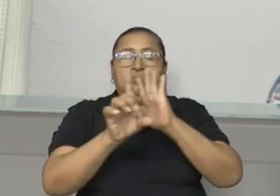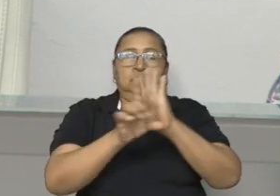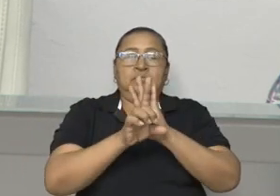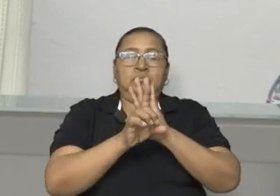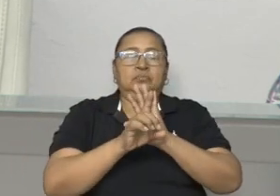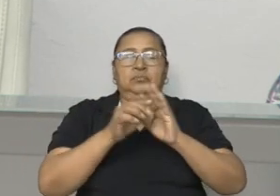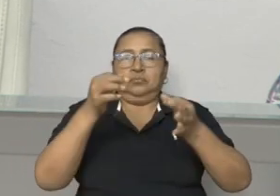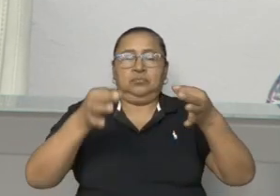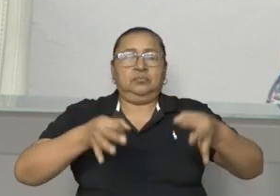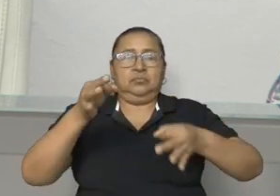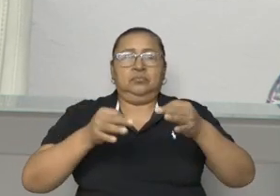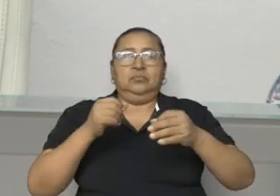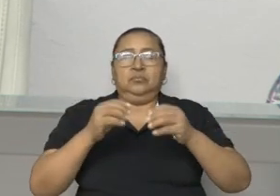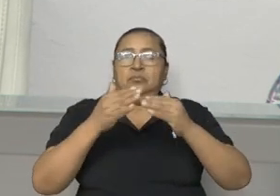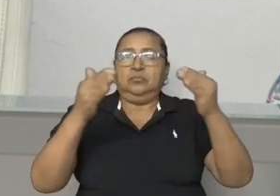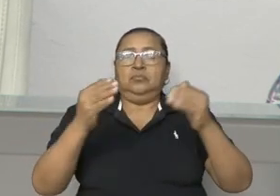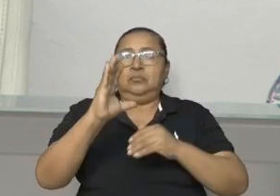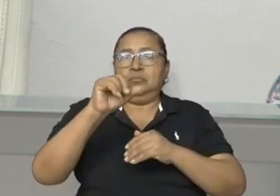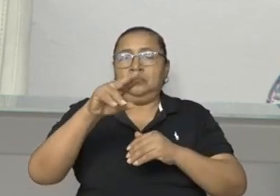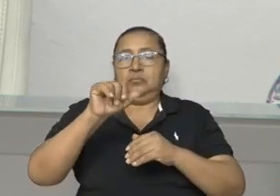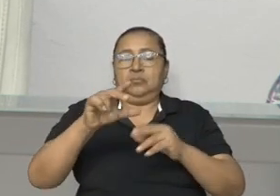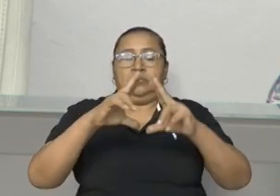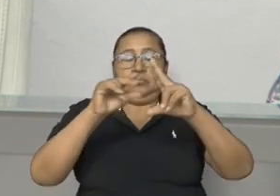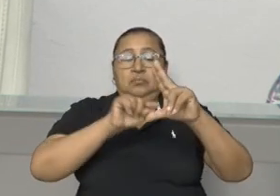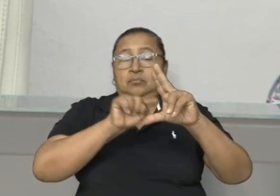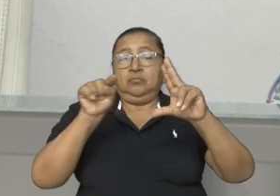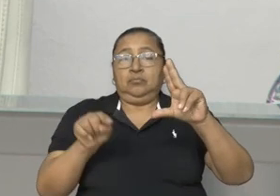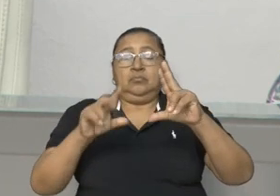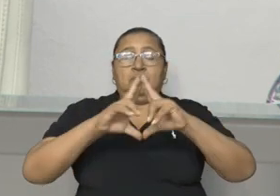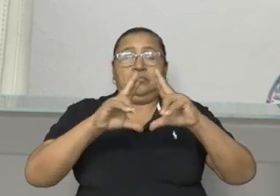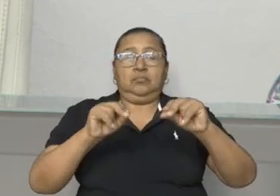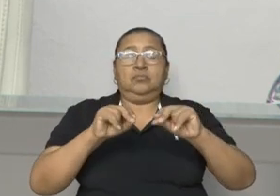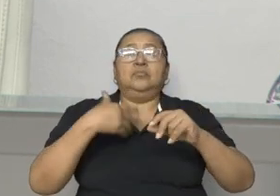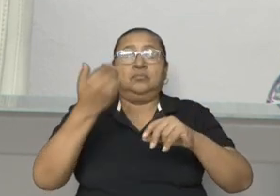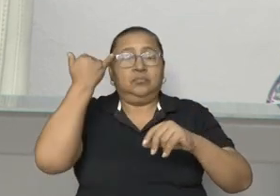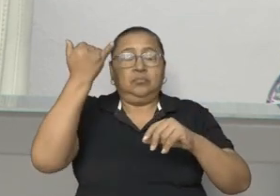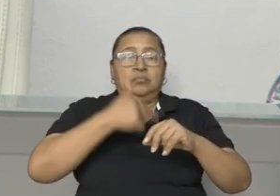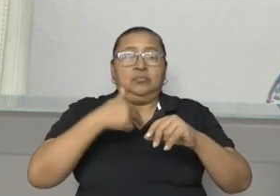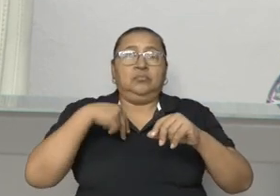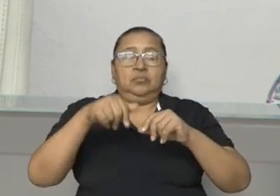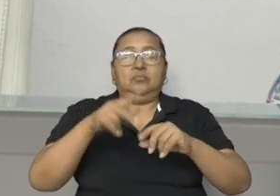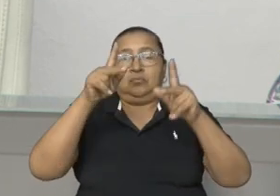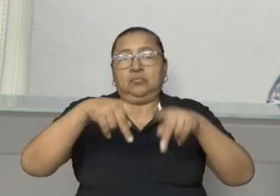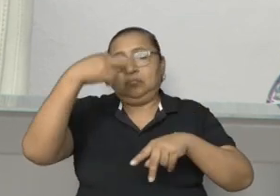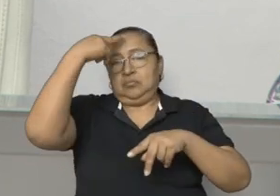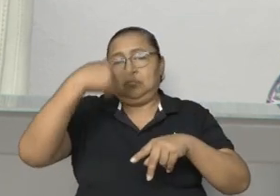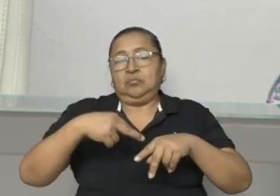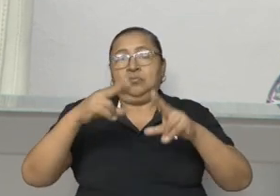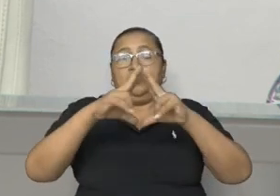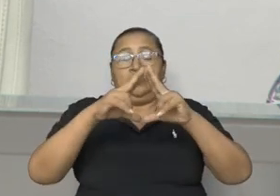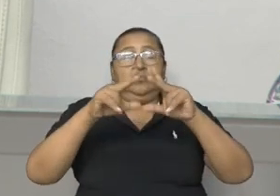jurídico del Gran Canal Interoceánico de Nicaragua y de creación de la autoridad del Gran